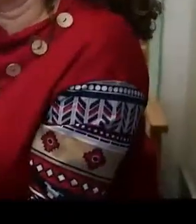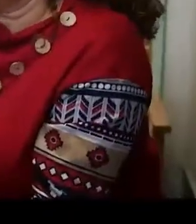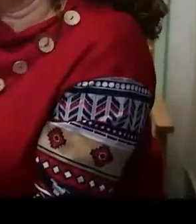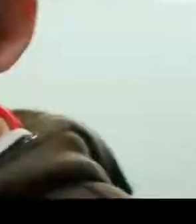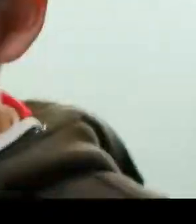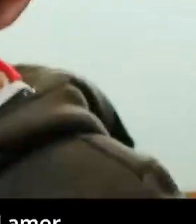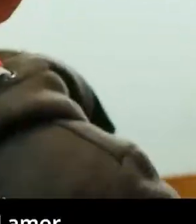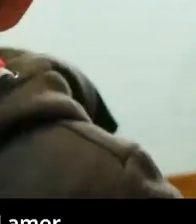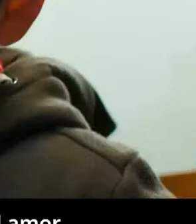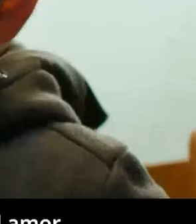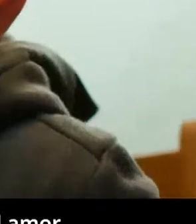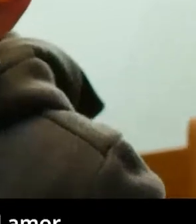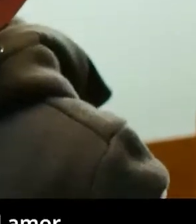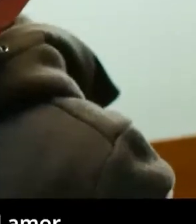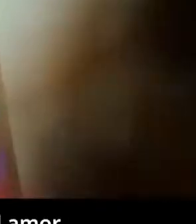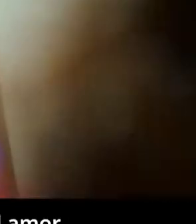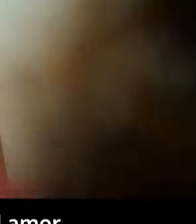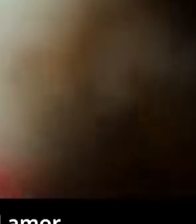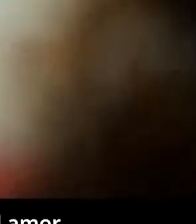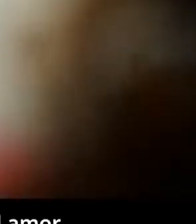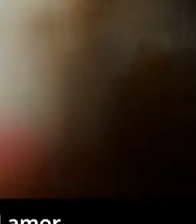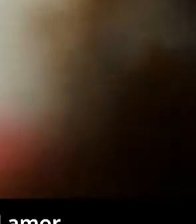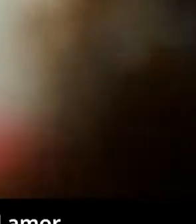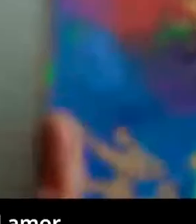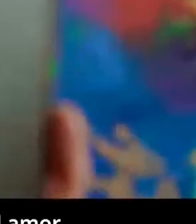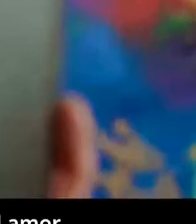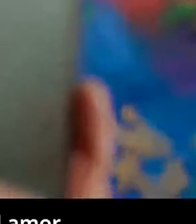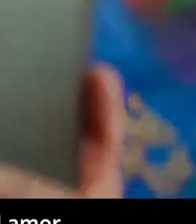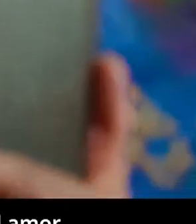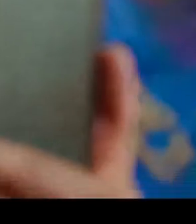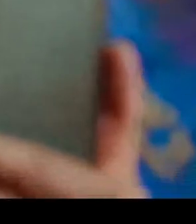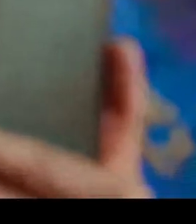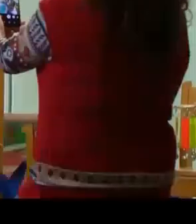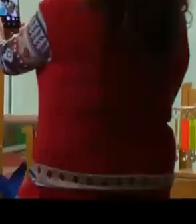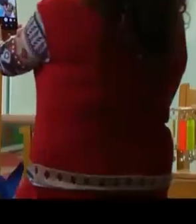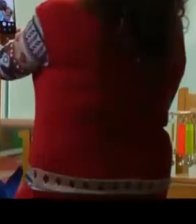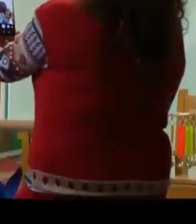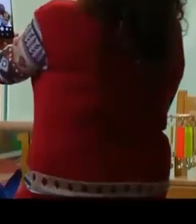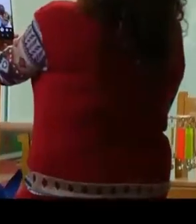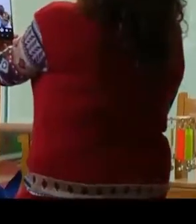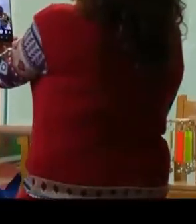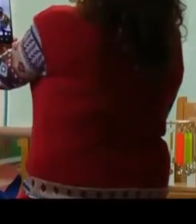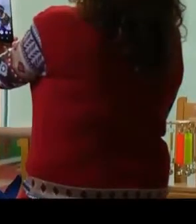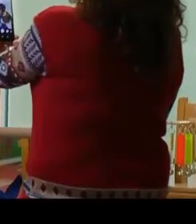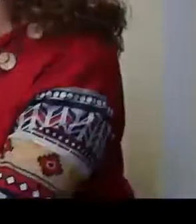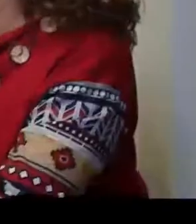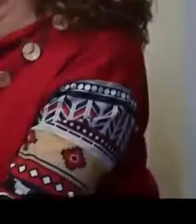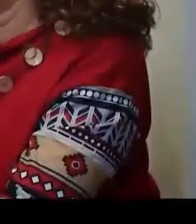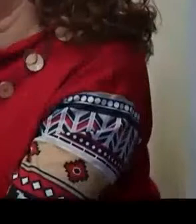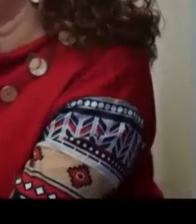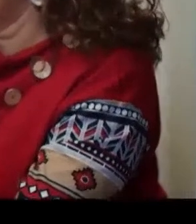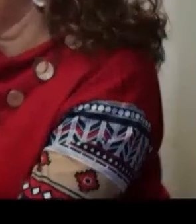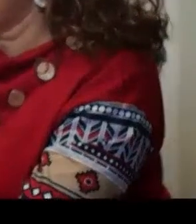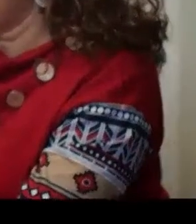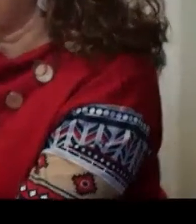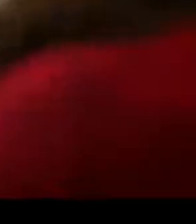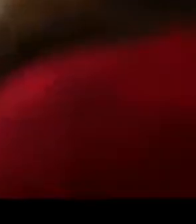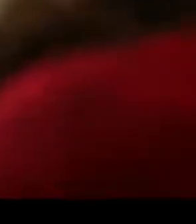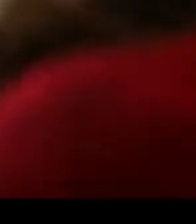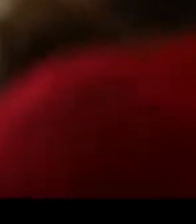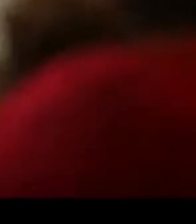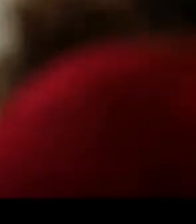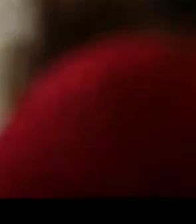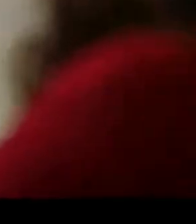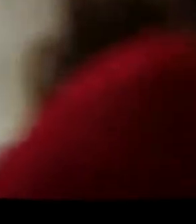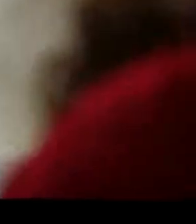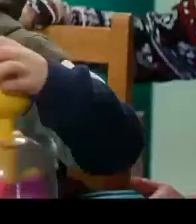La perseverancia de Elizabeth se forja desde el amor y la esperanza. Su perseverancia nos hace bien